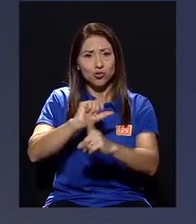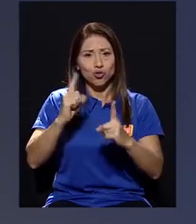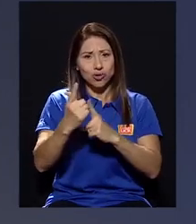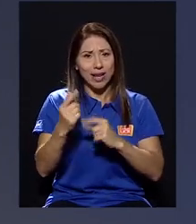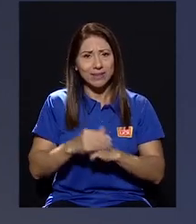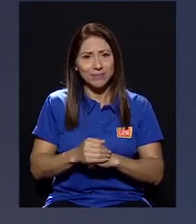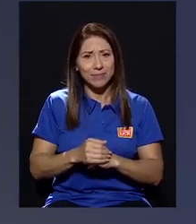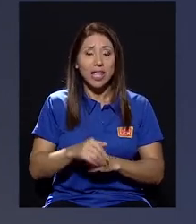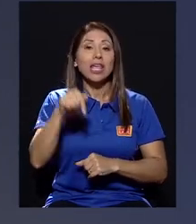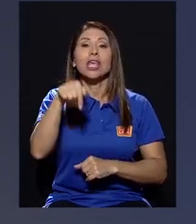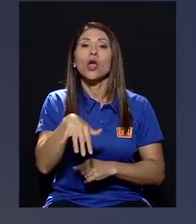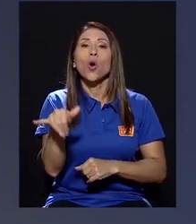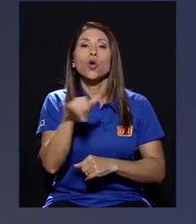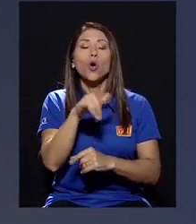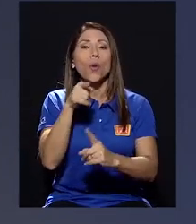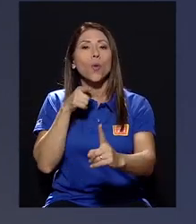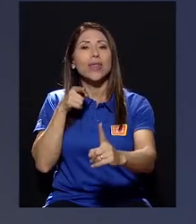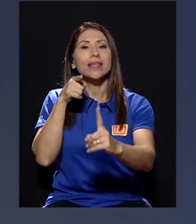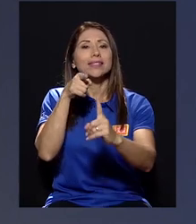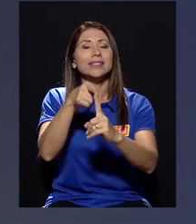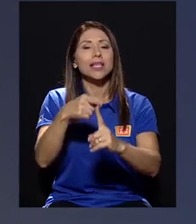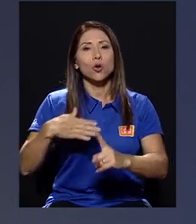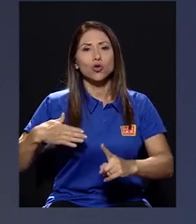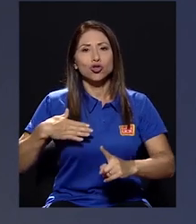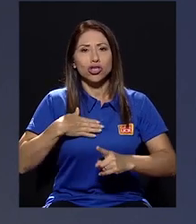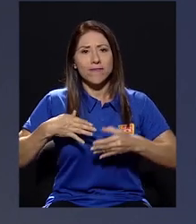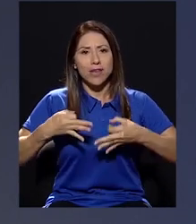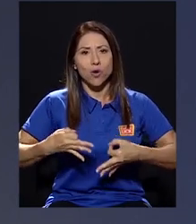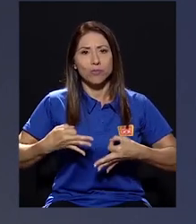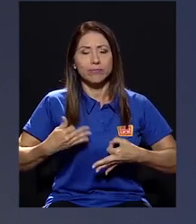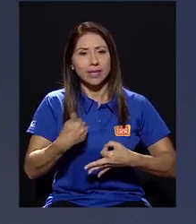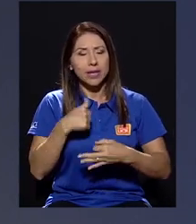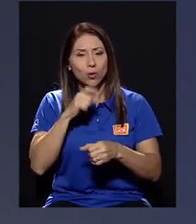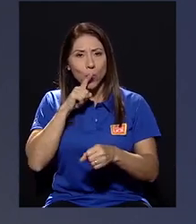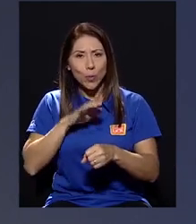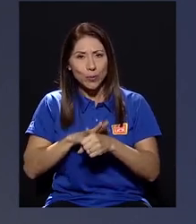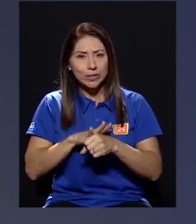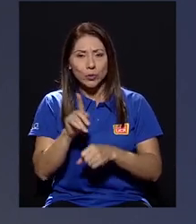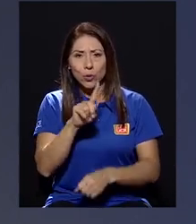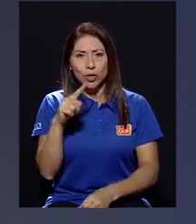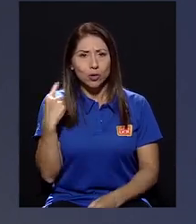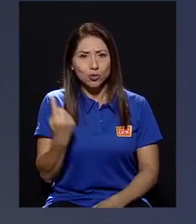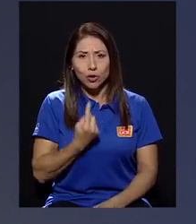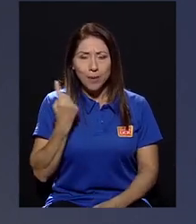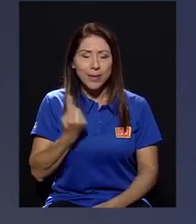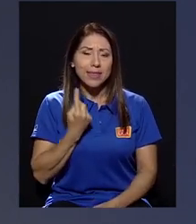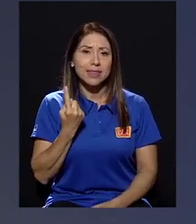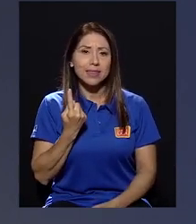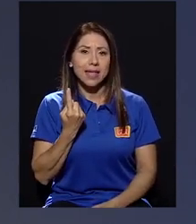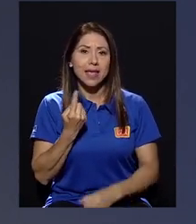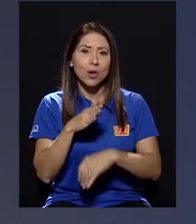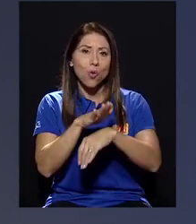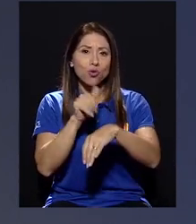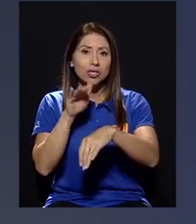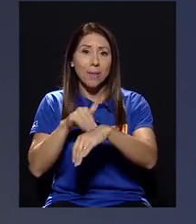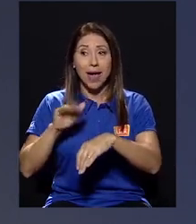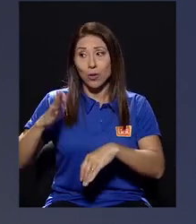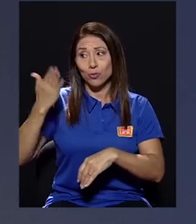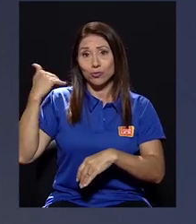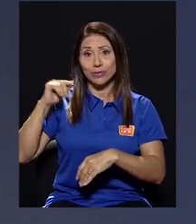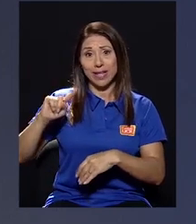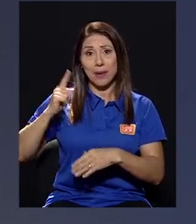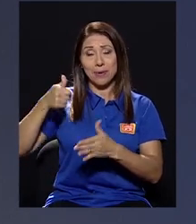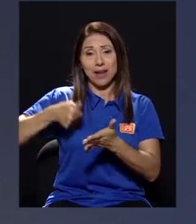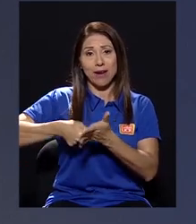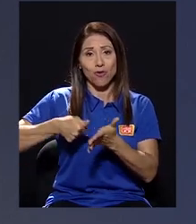que hoy como destino cívico tiene un compromiso, que no solamente fue un llamado en la